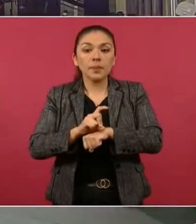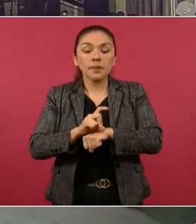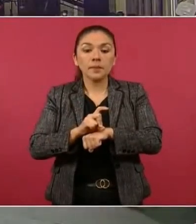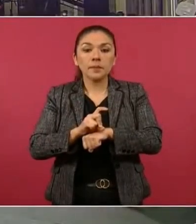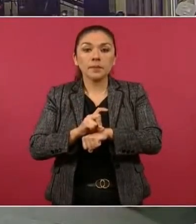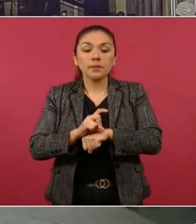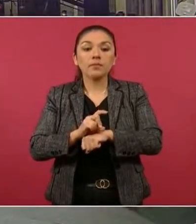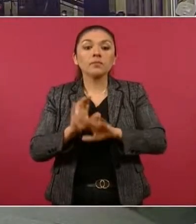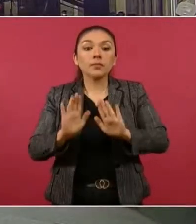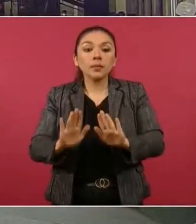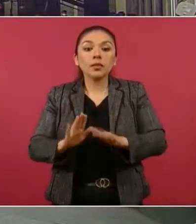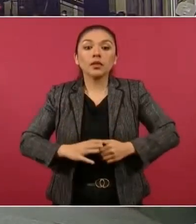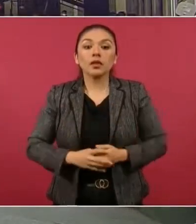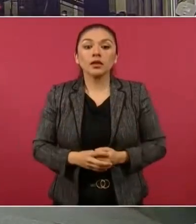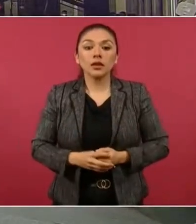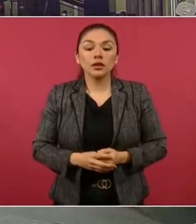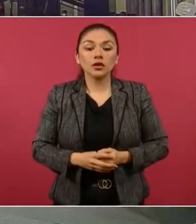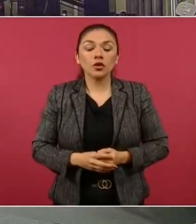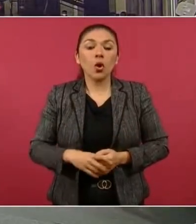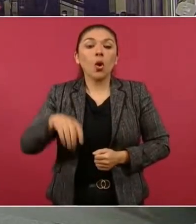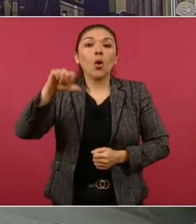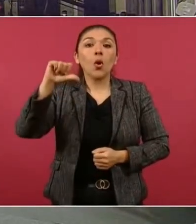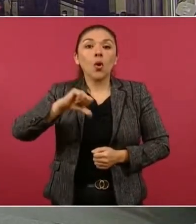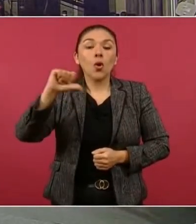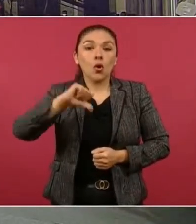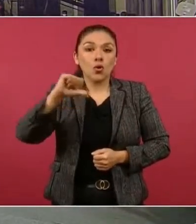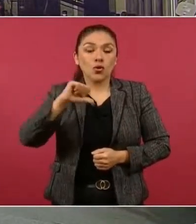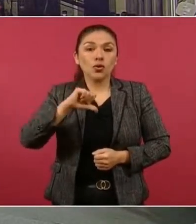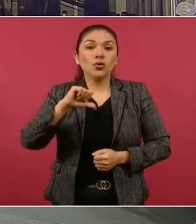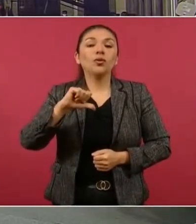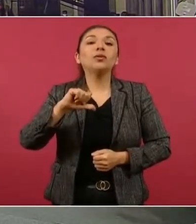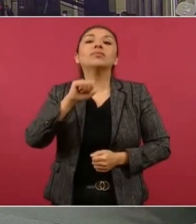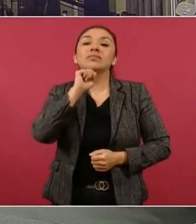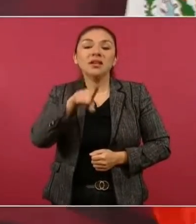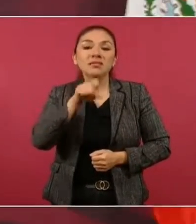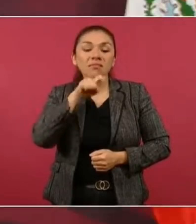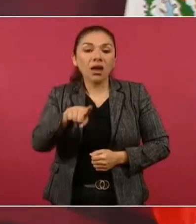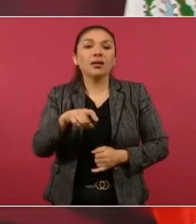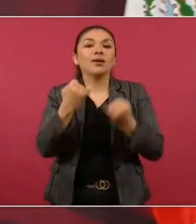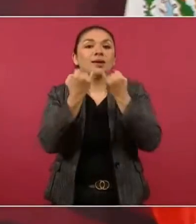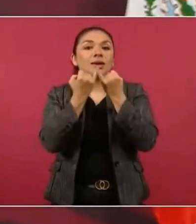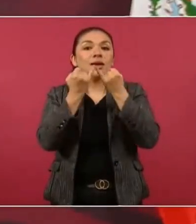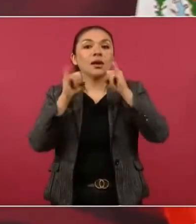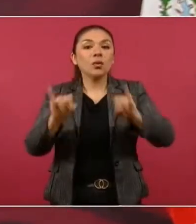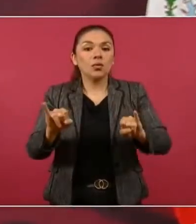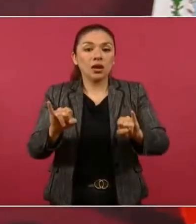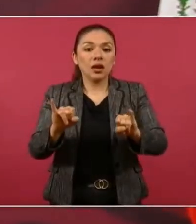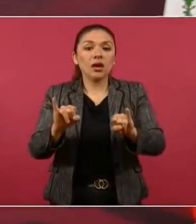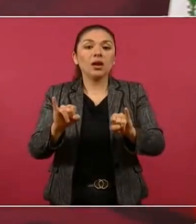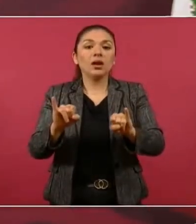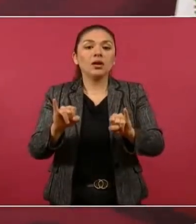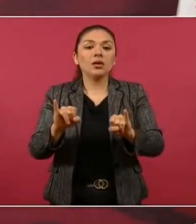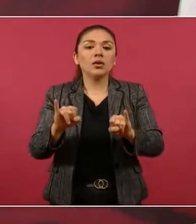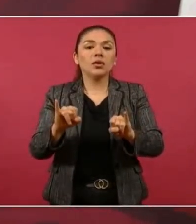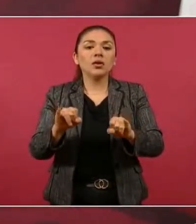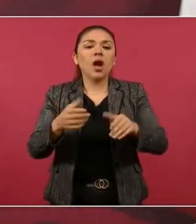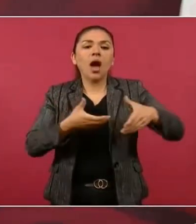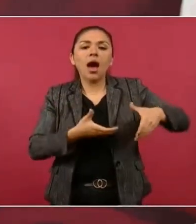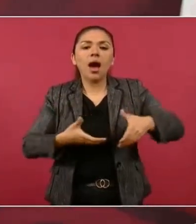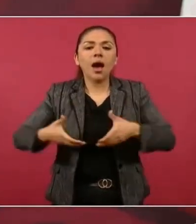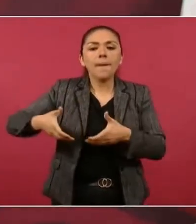vamos a inaugurar un camino